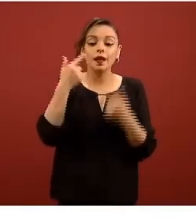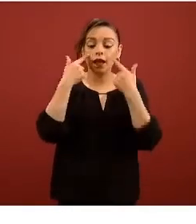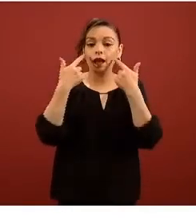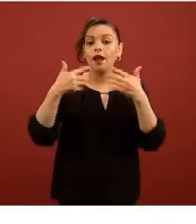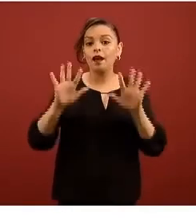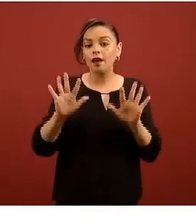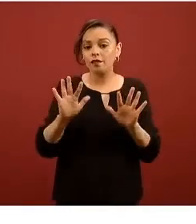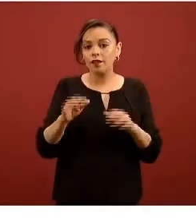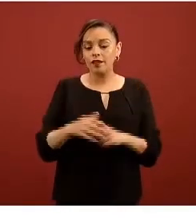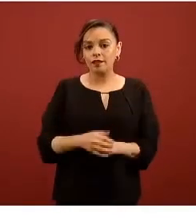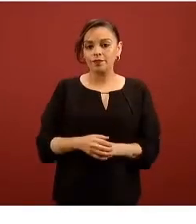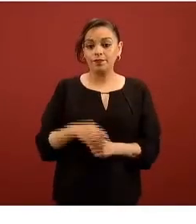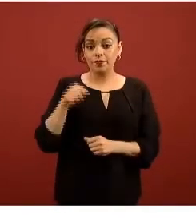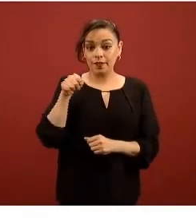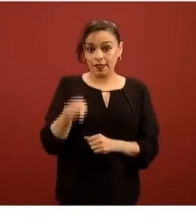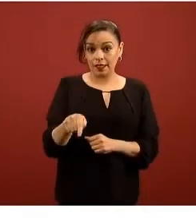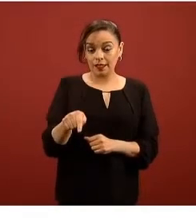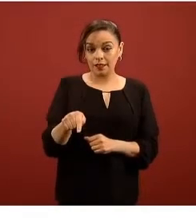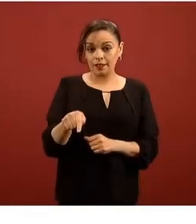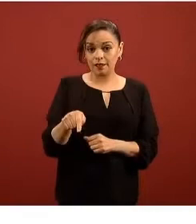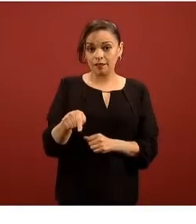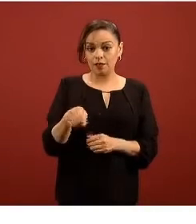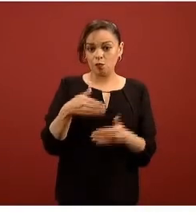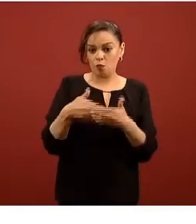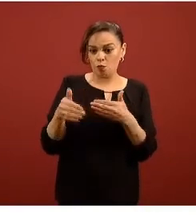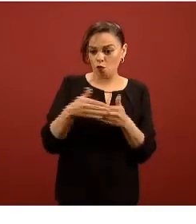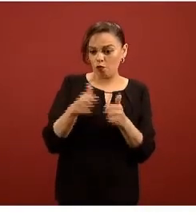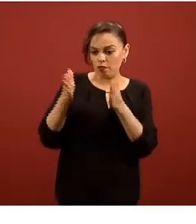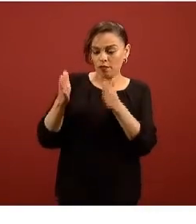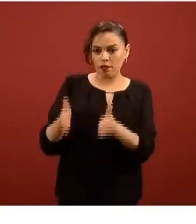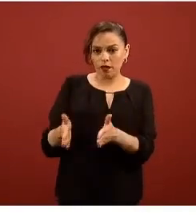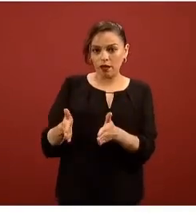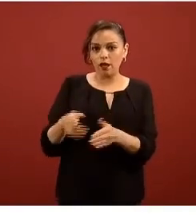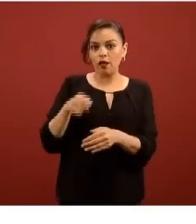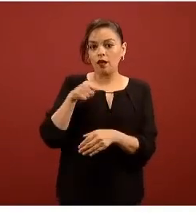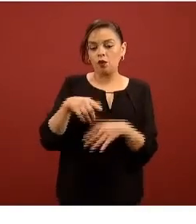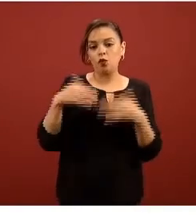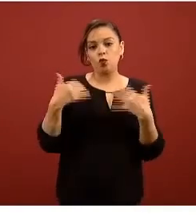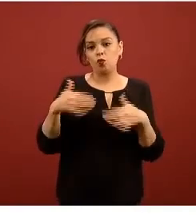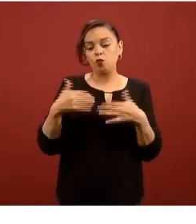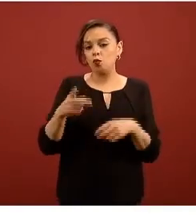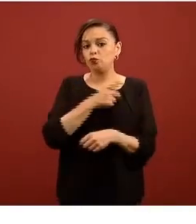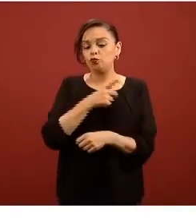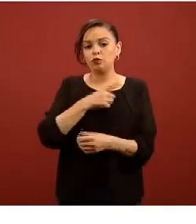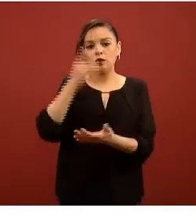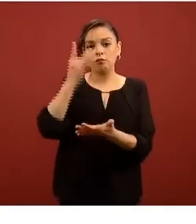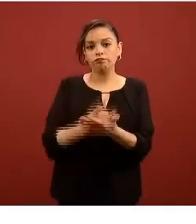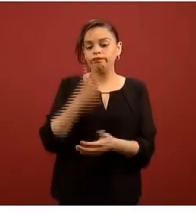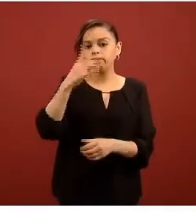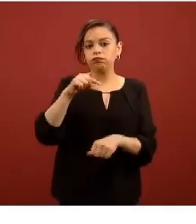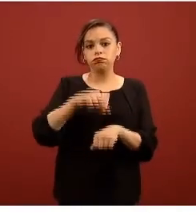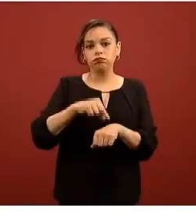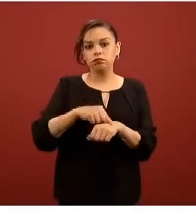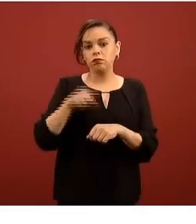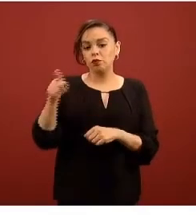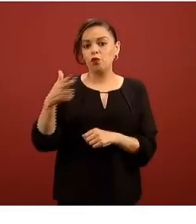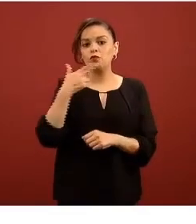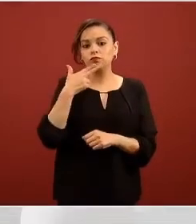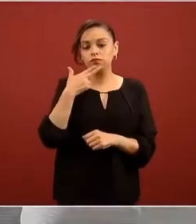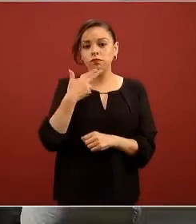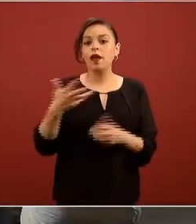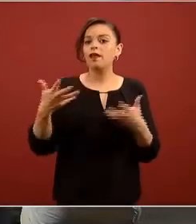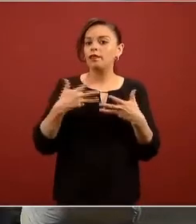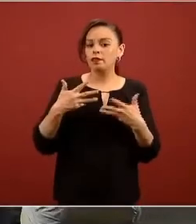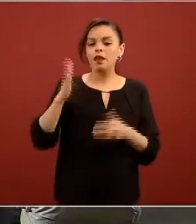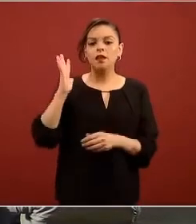modelo todavía de restringido uso médico como les decía hay dos al menos ya equipos